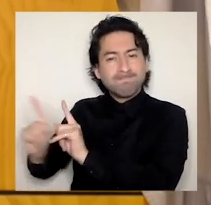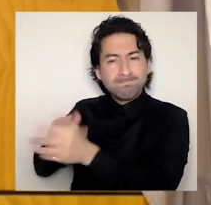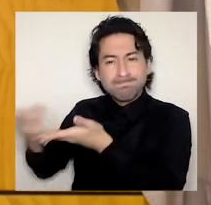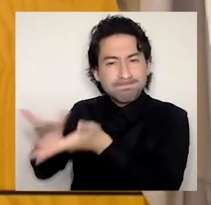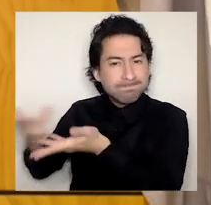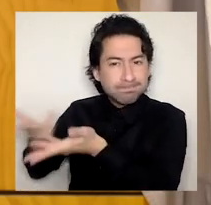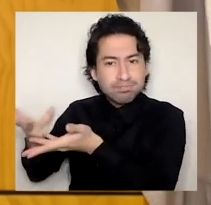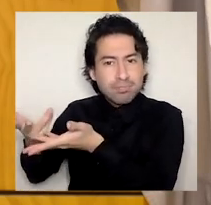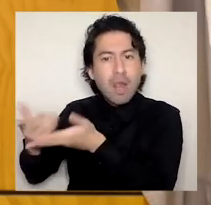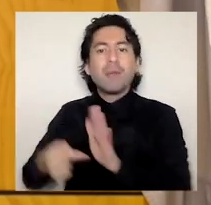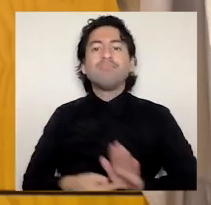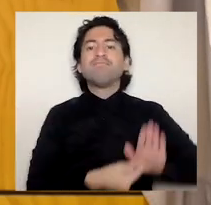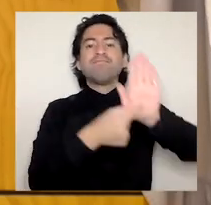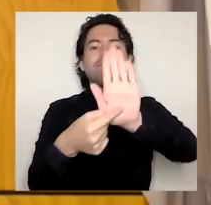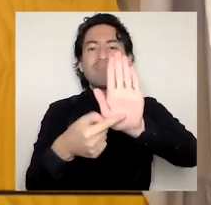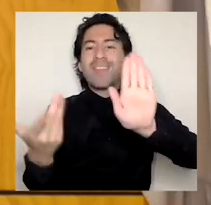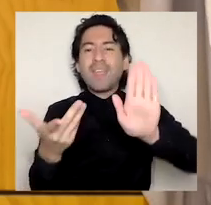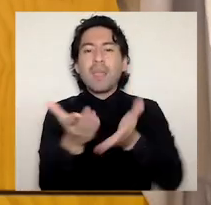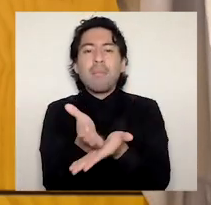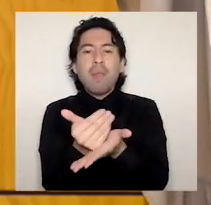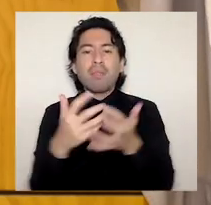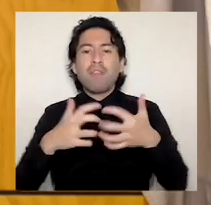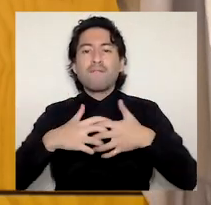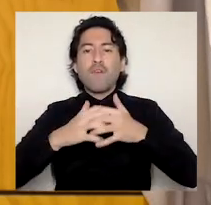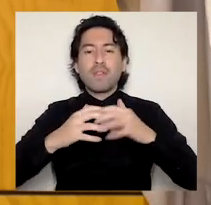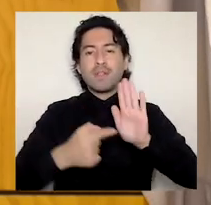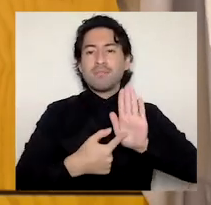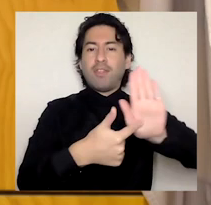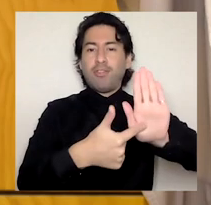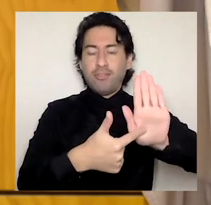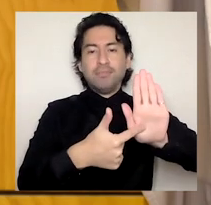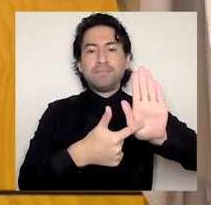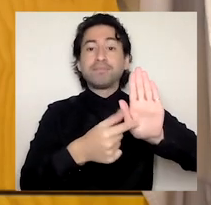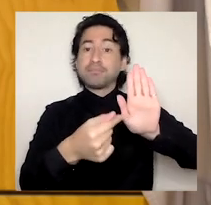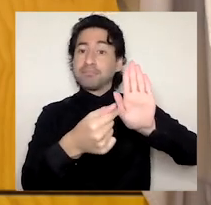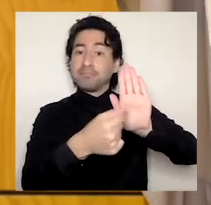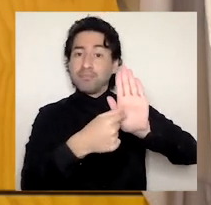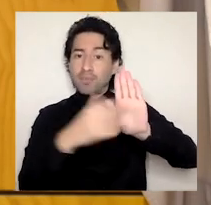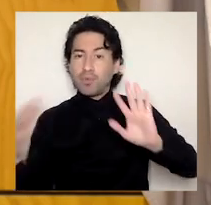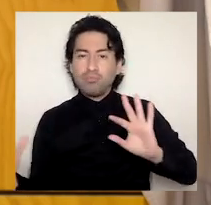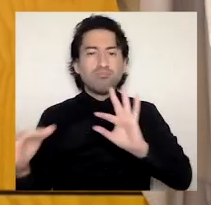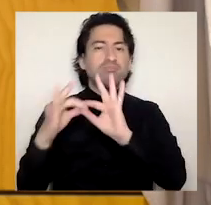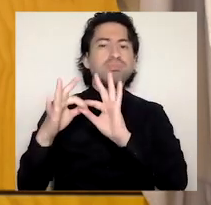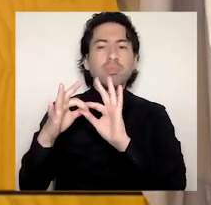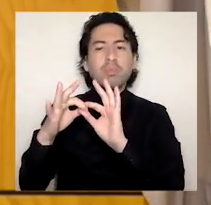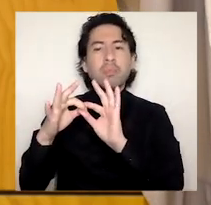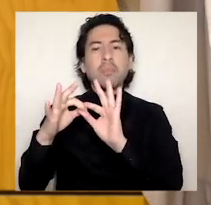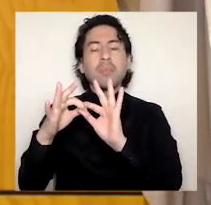de este plan, y con el fin de operativizarlo, se formularon tres proyectos de fortalecimiento